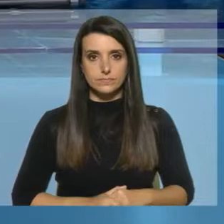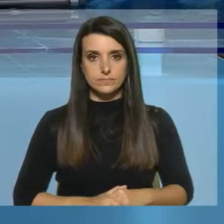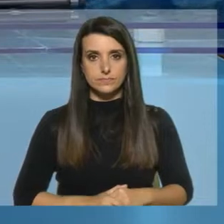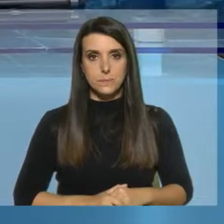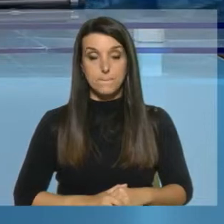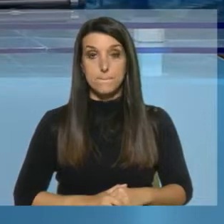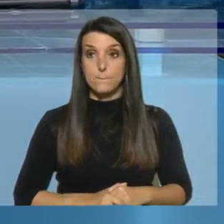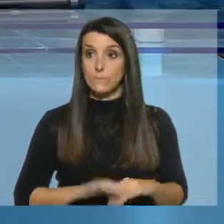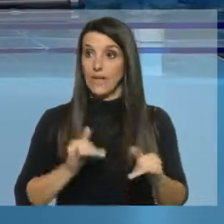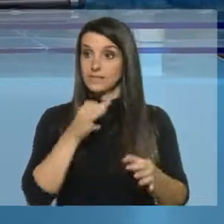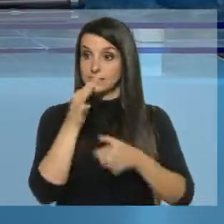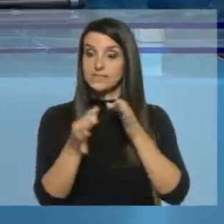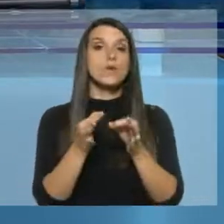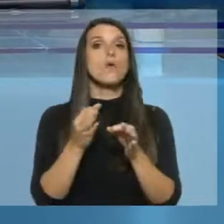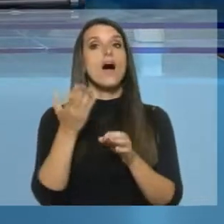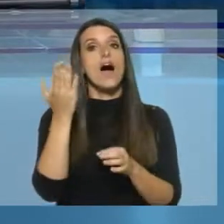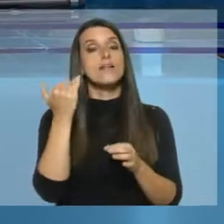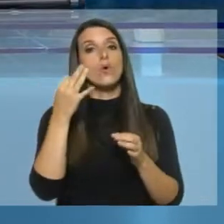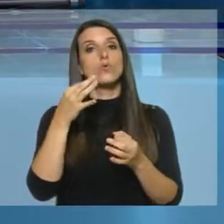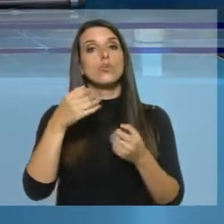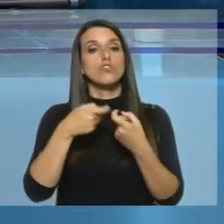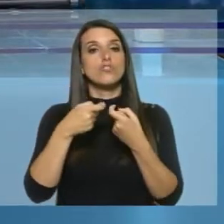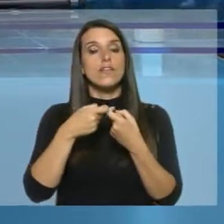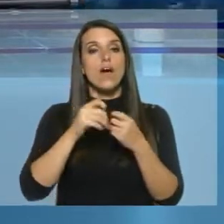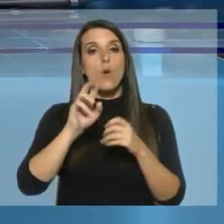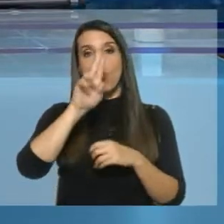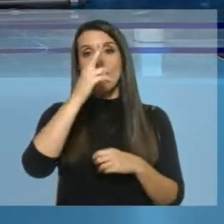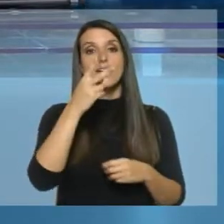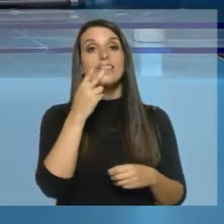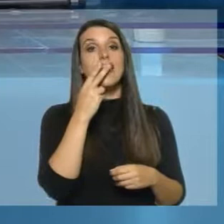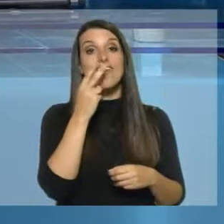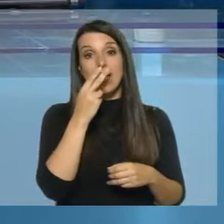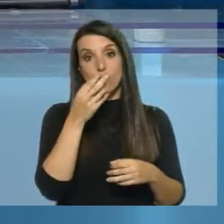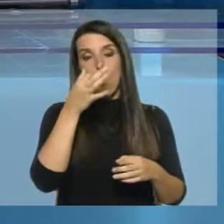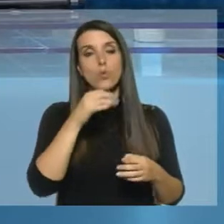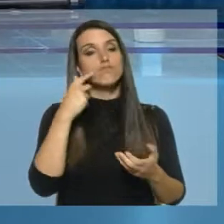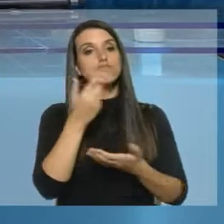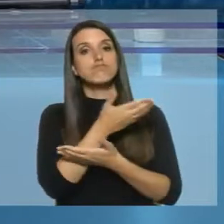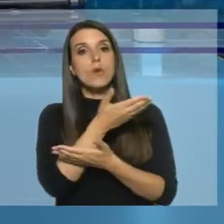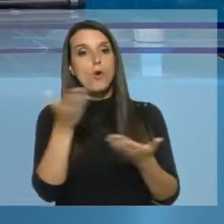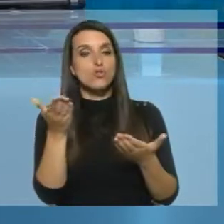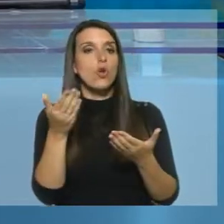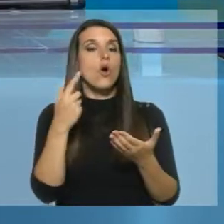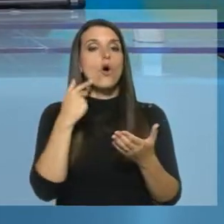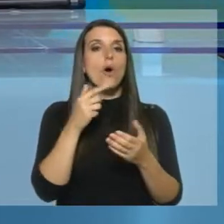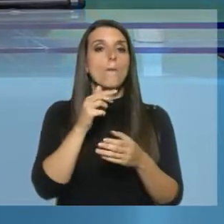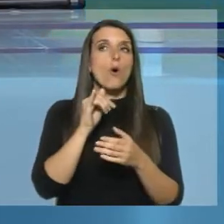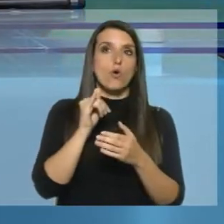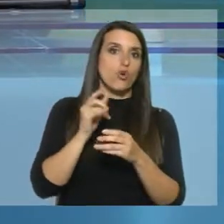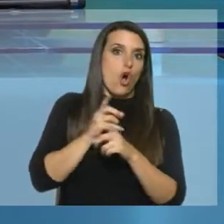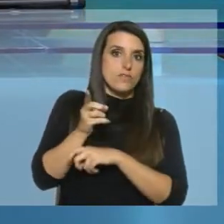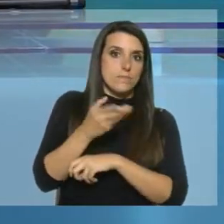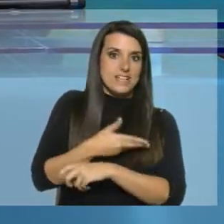Ya se los dijimos en algún momento, la Sociedad Uruguaya de Tabacología presentó una acción de amparo frente al decreto presidencial que